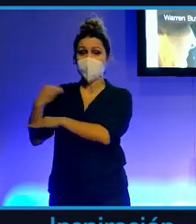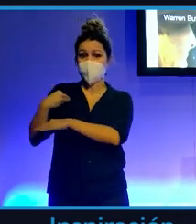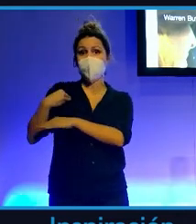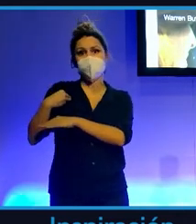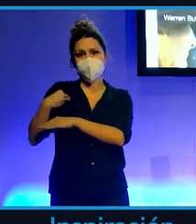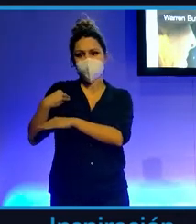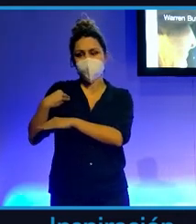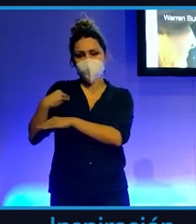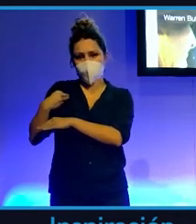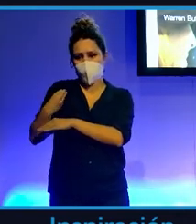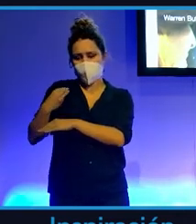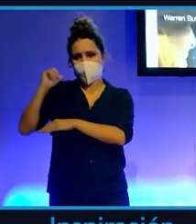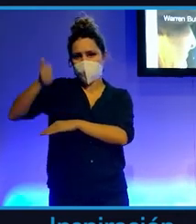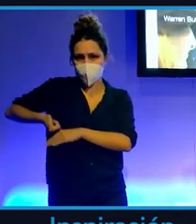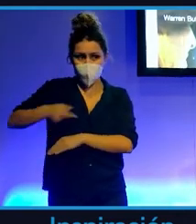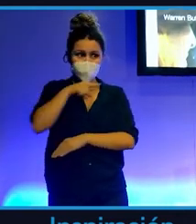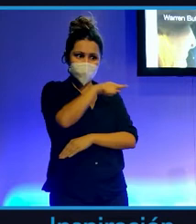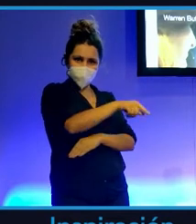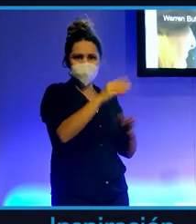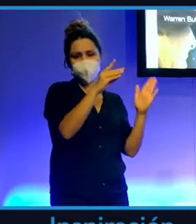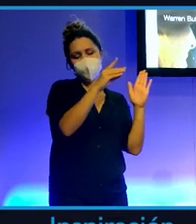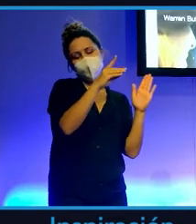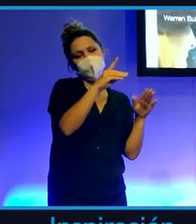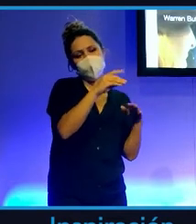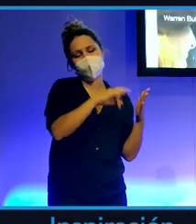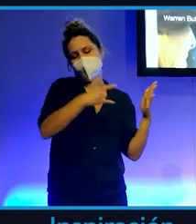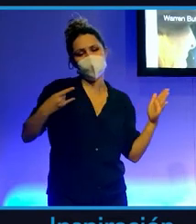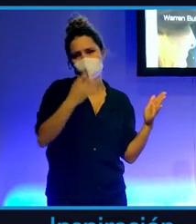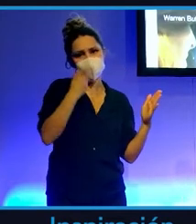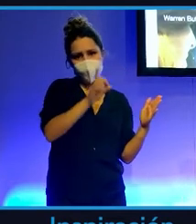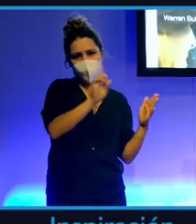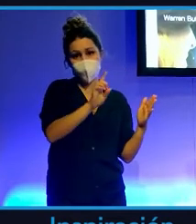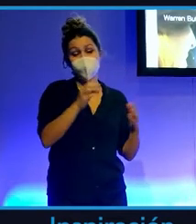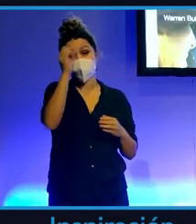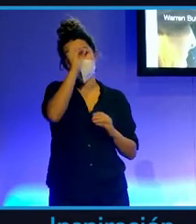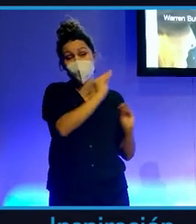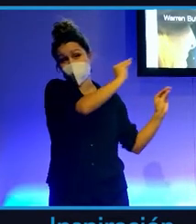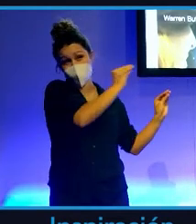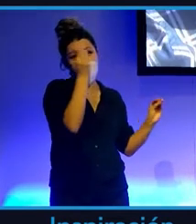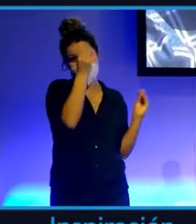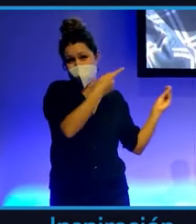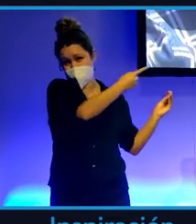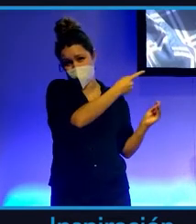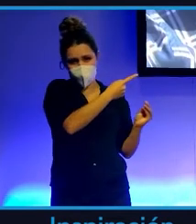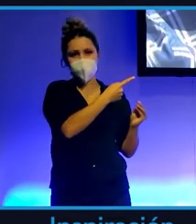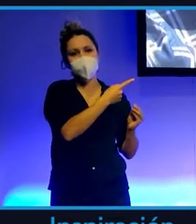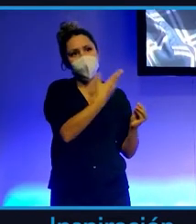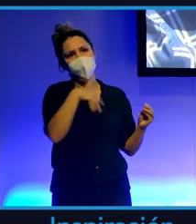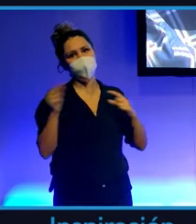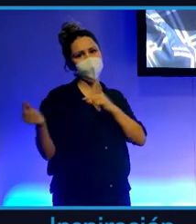no sabe de tecnología. Así que la opinión de Warren Buffett la verdad es que en este caso vamos a pensar que es un poco discutible.